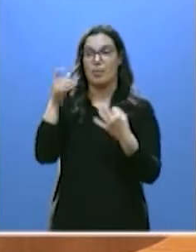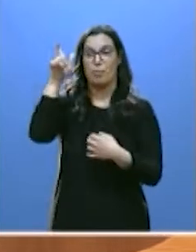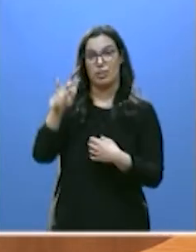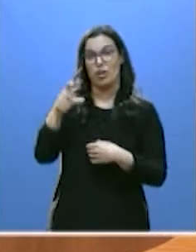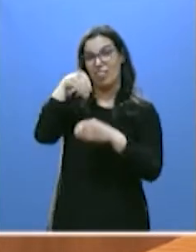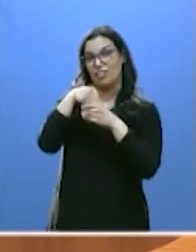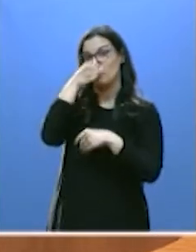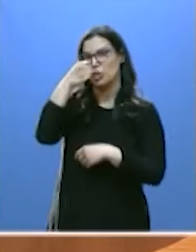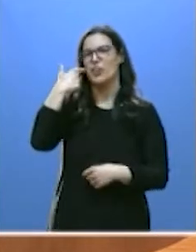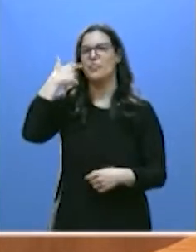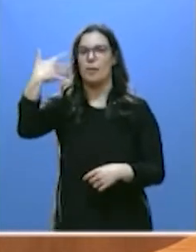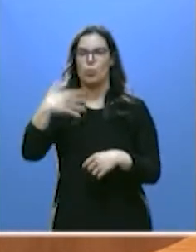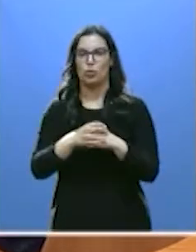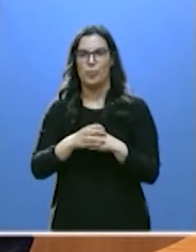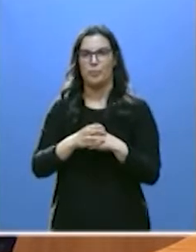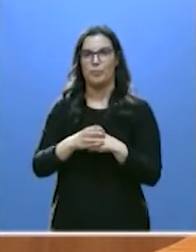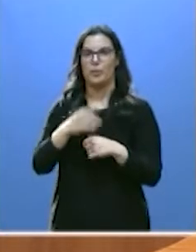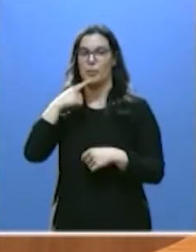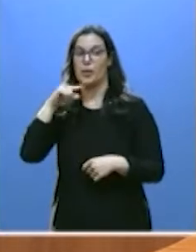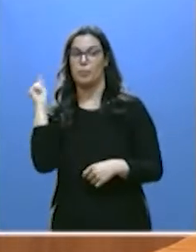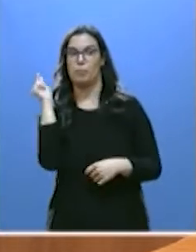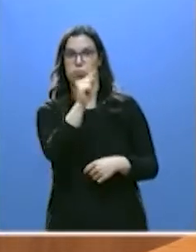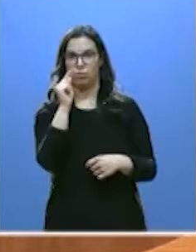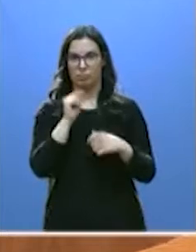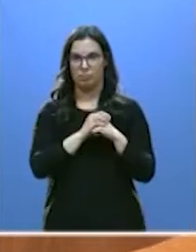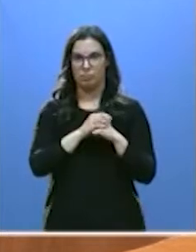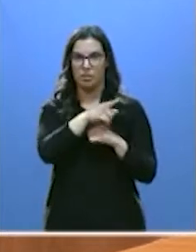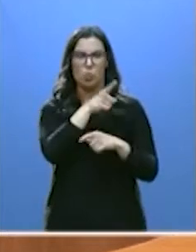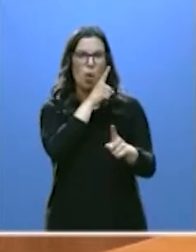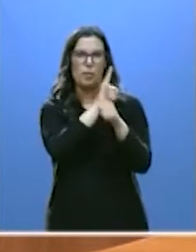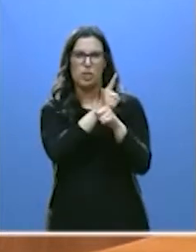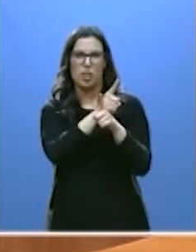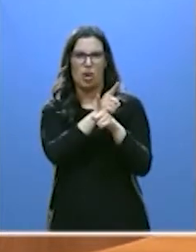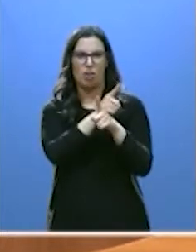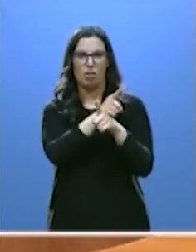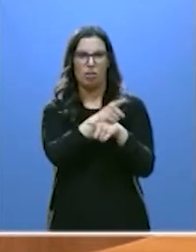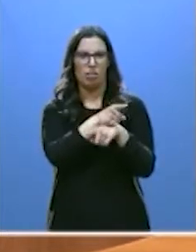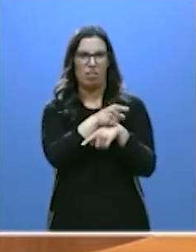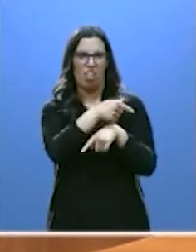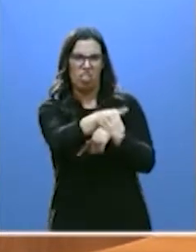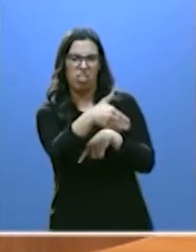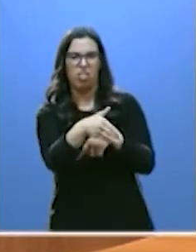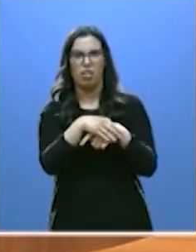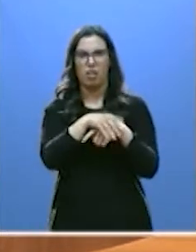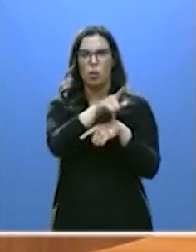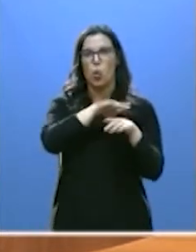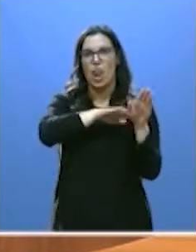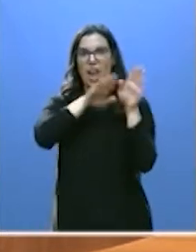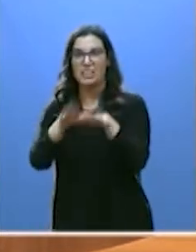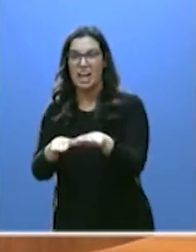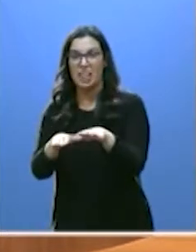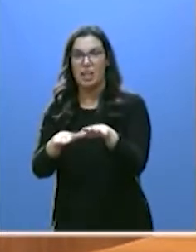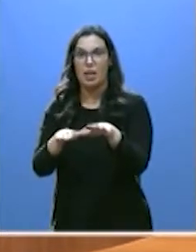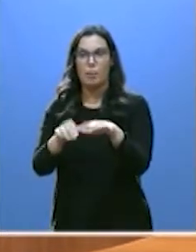partido, criticando su forma de hacer oposición. Y su lealtad, desgraciadamente, empezó a